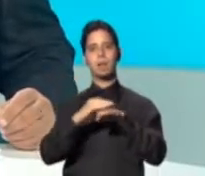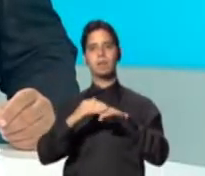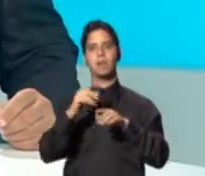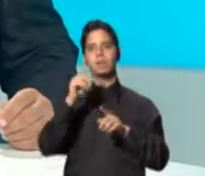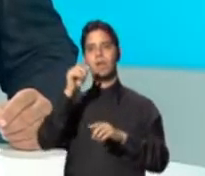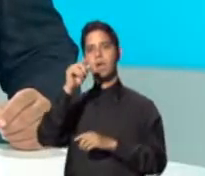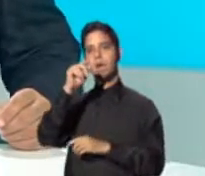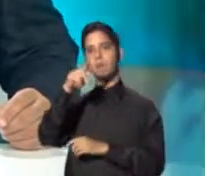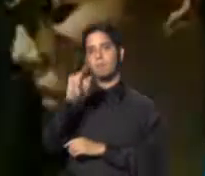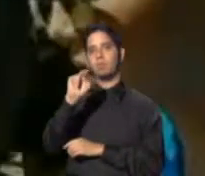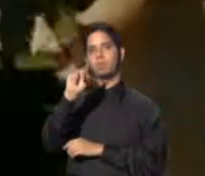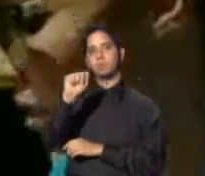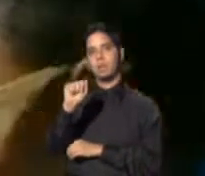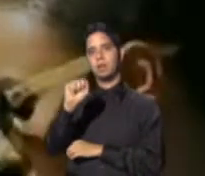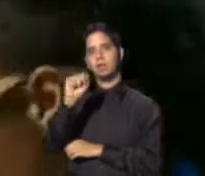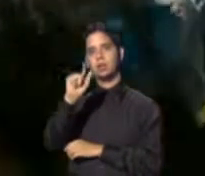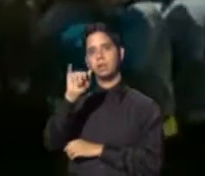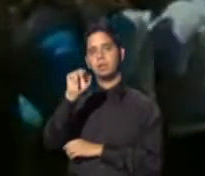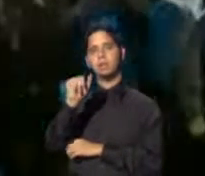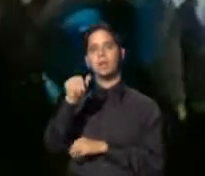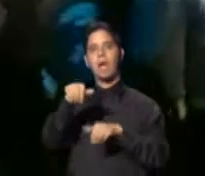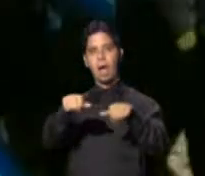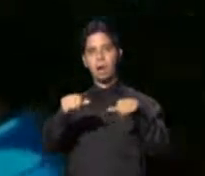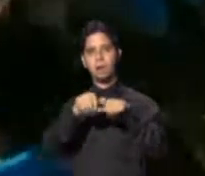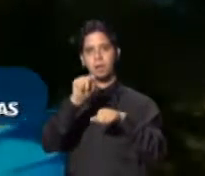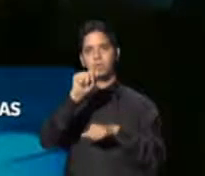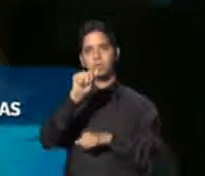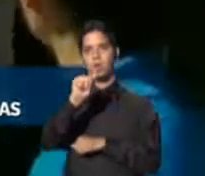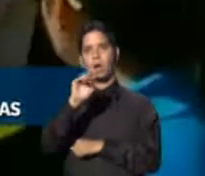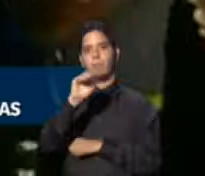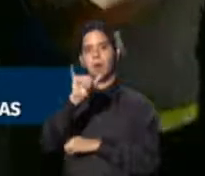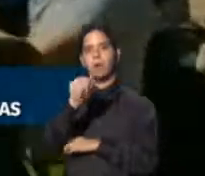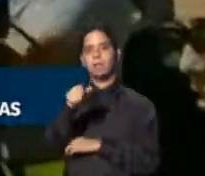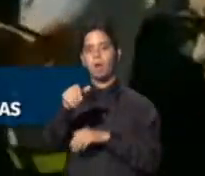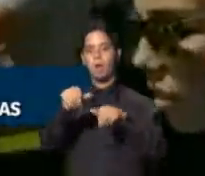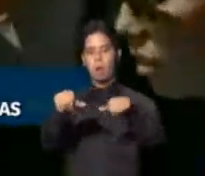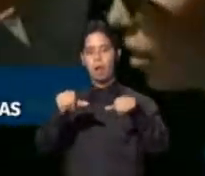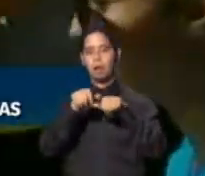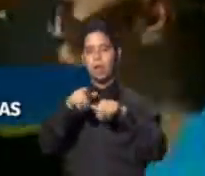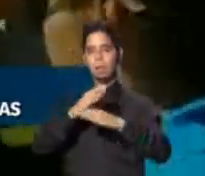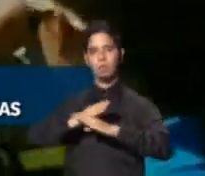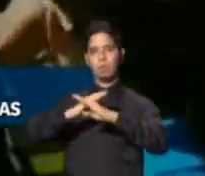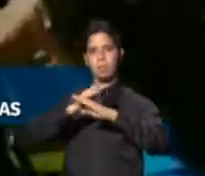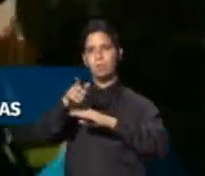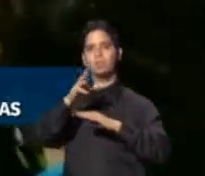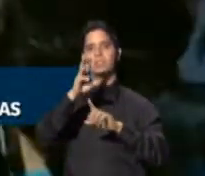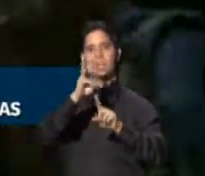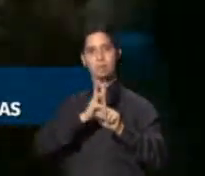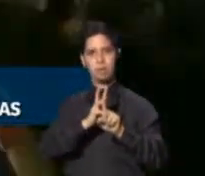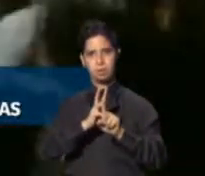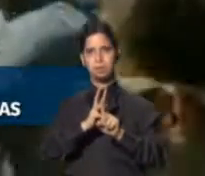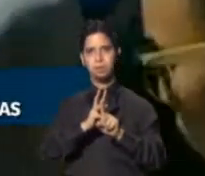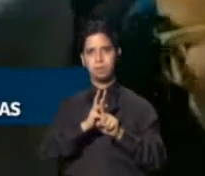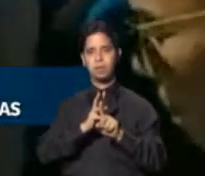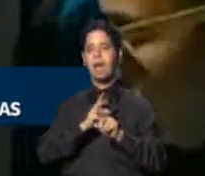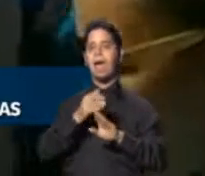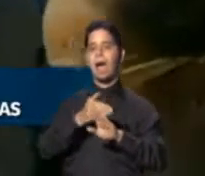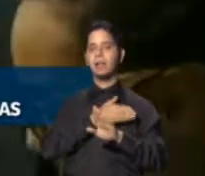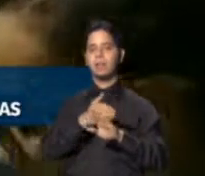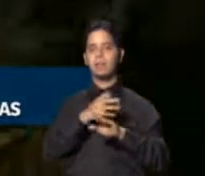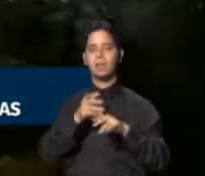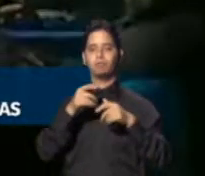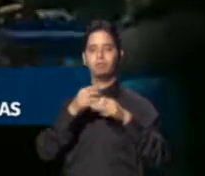en Tua Baja, donde permanecerán en un área protegida por seis meses adicionales, antes de ser liberados completamente al océano.